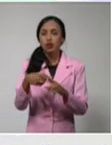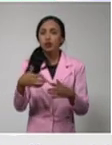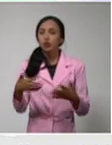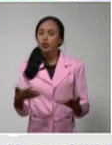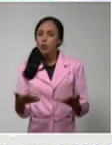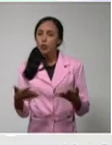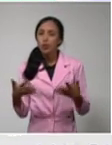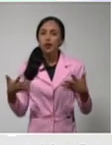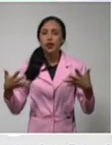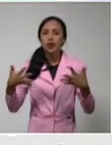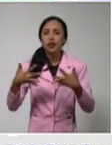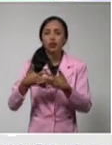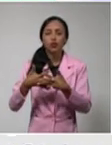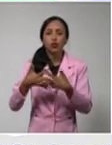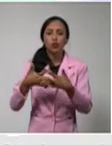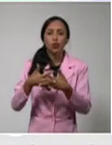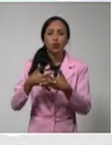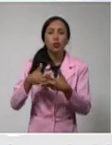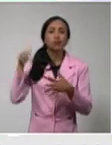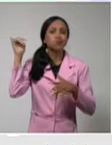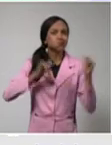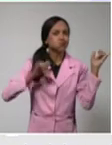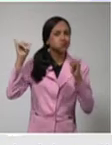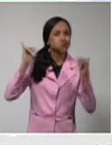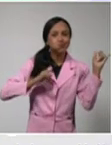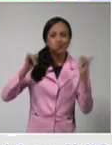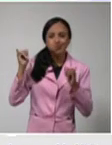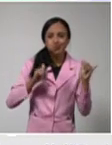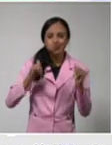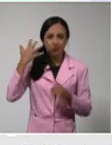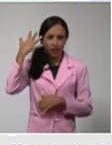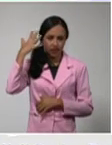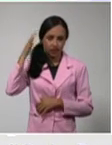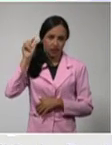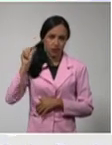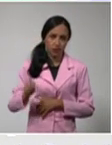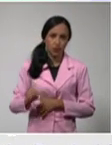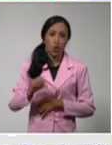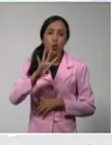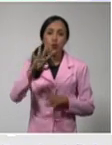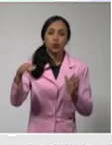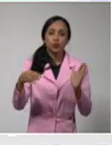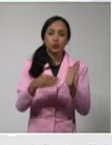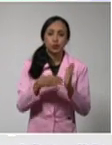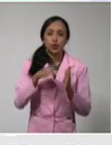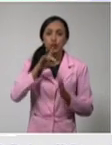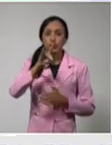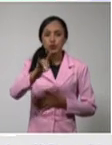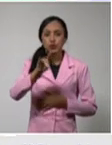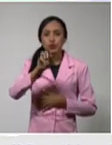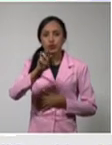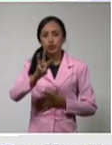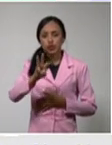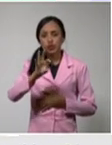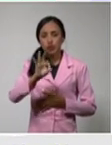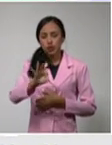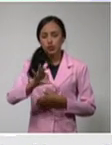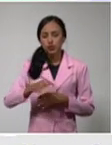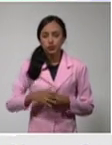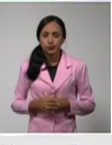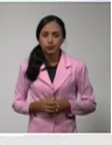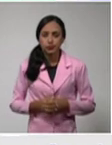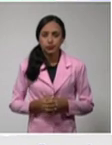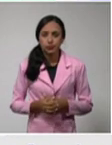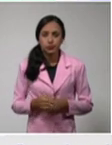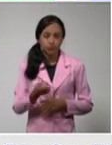con viajeros extranjeros. Son 4,938 ayer y todavía